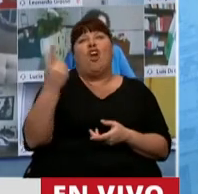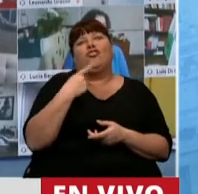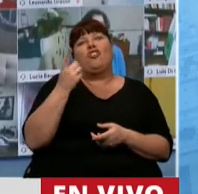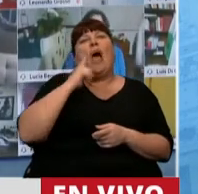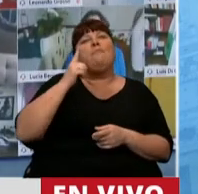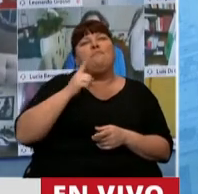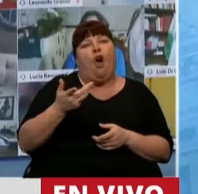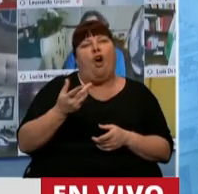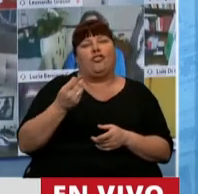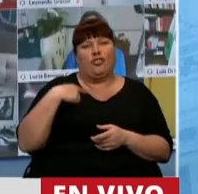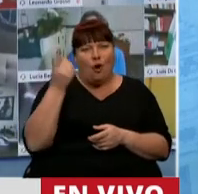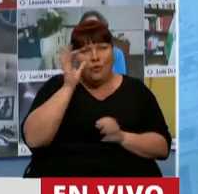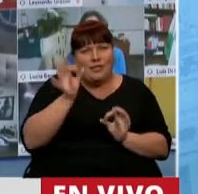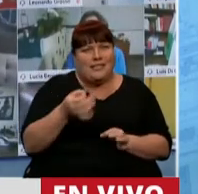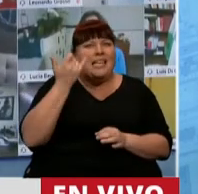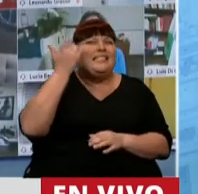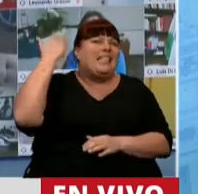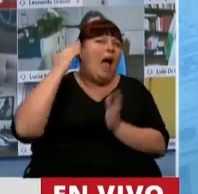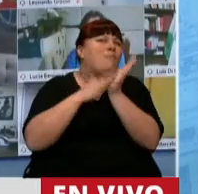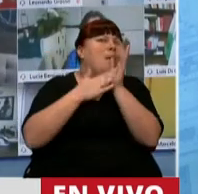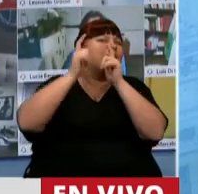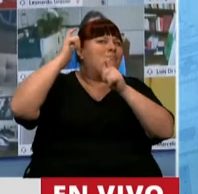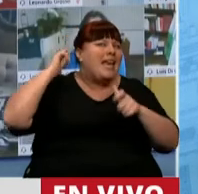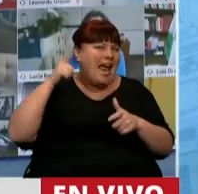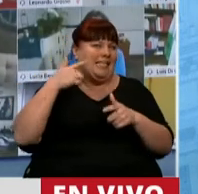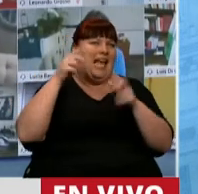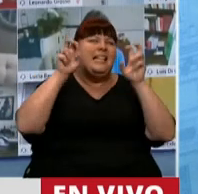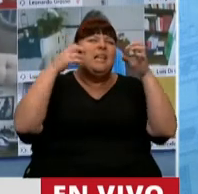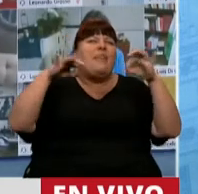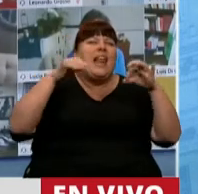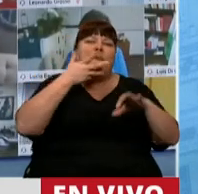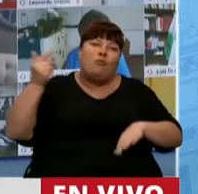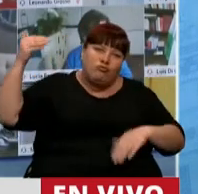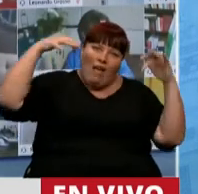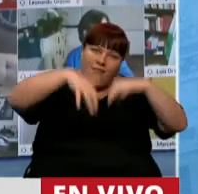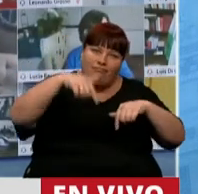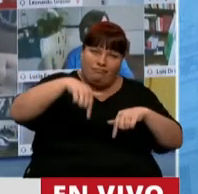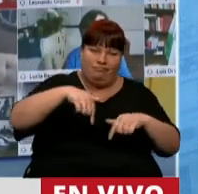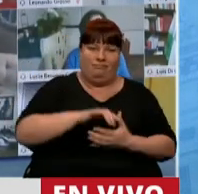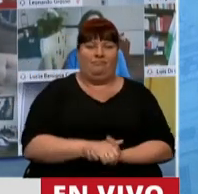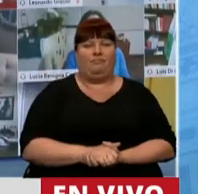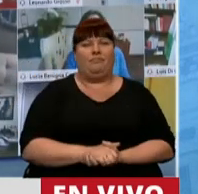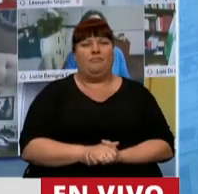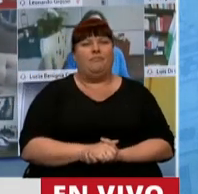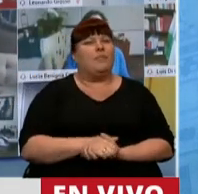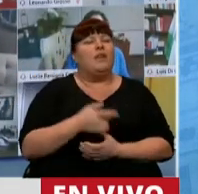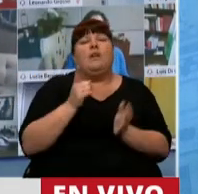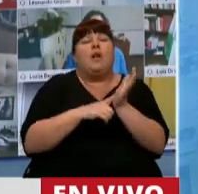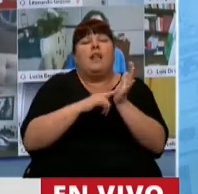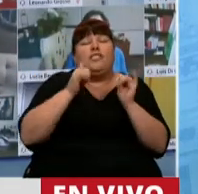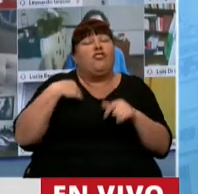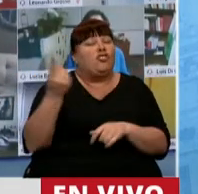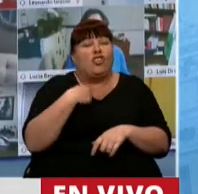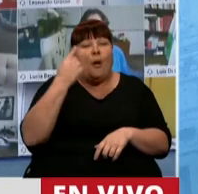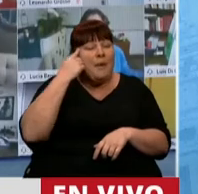nuestra, a vida cuenta de esas experiencias, querer tratar temas delicados de manera presencial. Es un requisito que